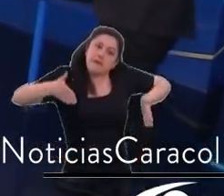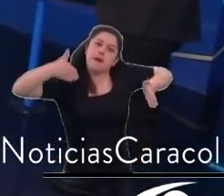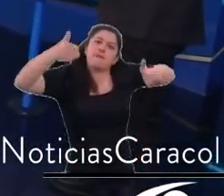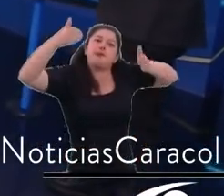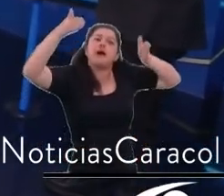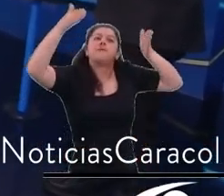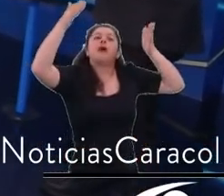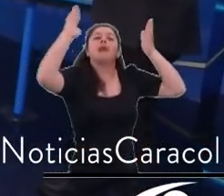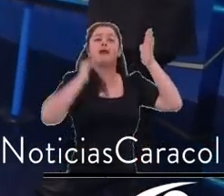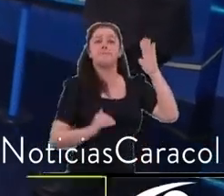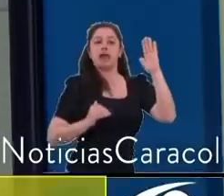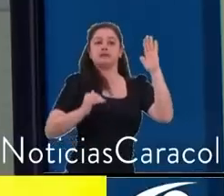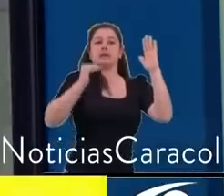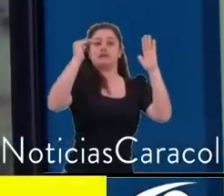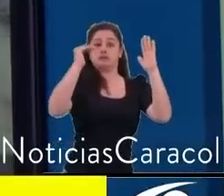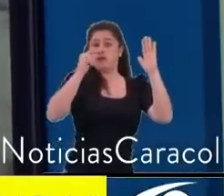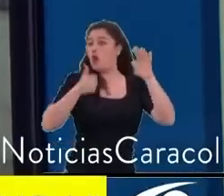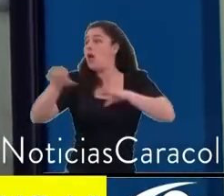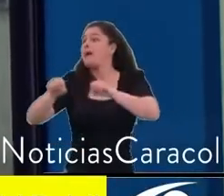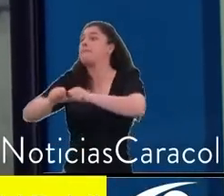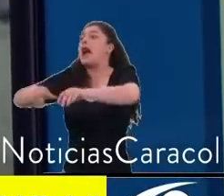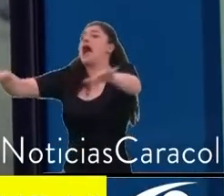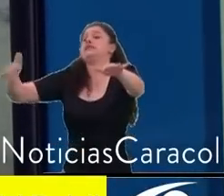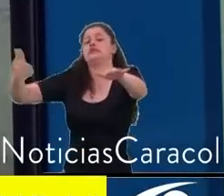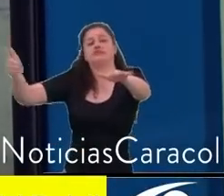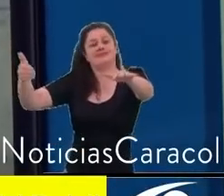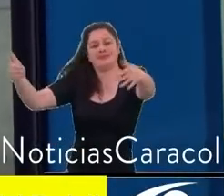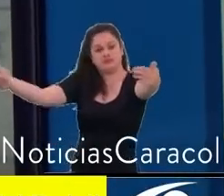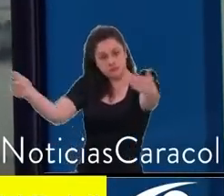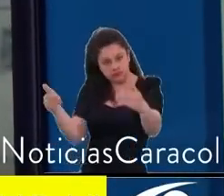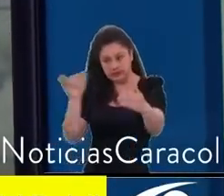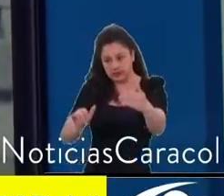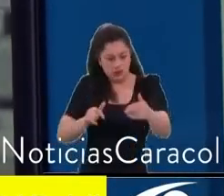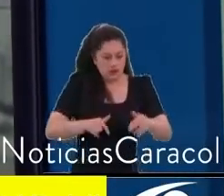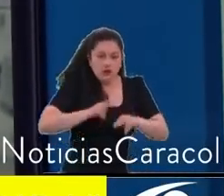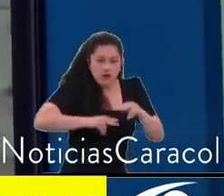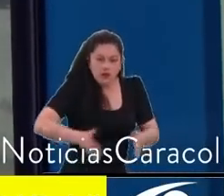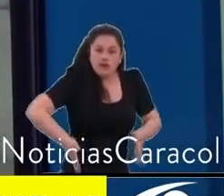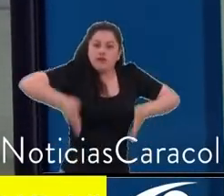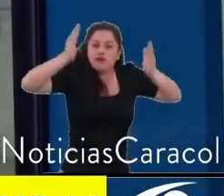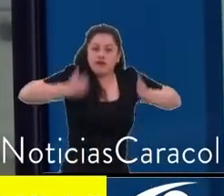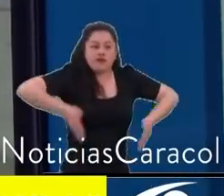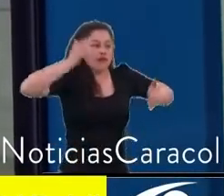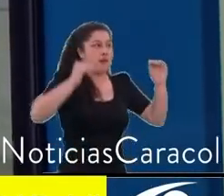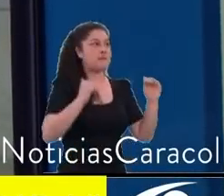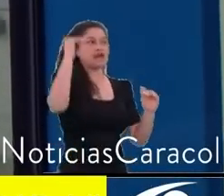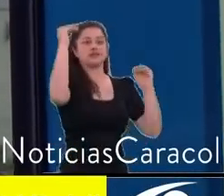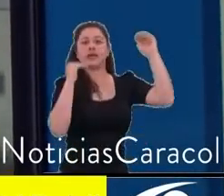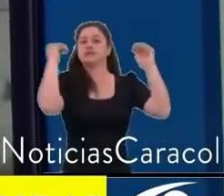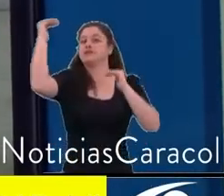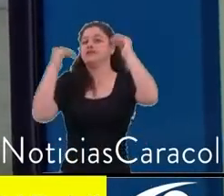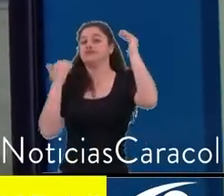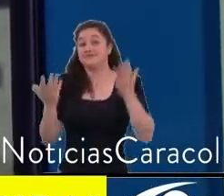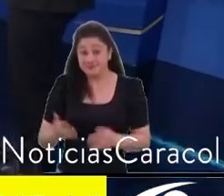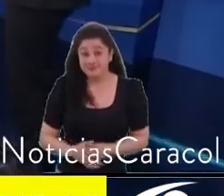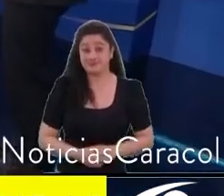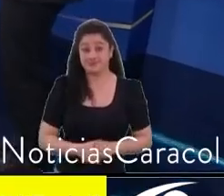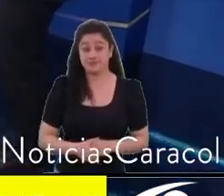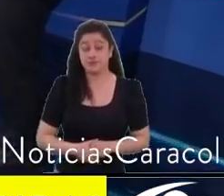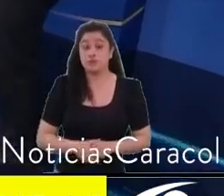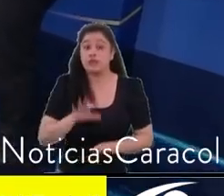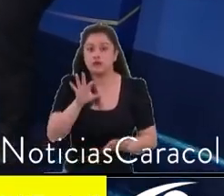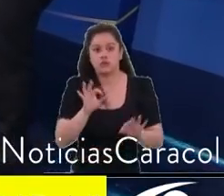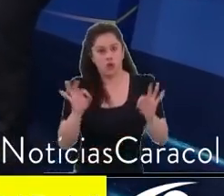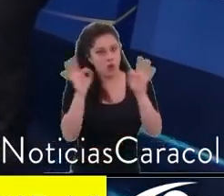Hacia arriba, sí. Podemos hacerlo hacia arriba, pero no es simplemente tumbar una casa y hacer un edificio. Podemos tumbar unas